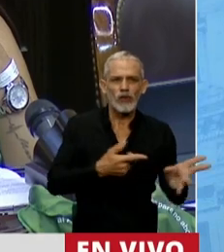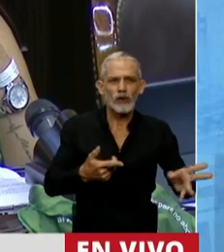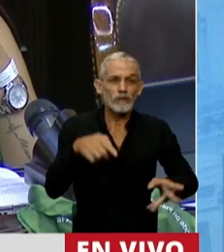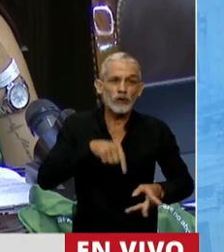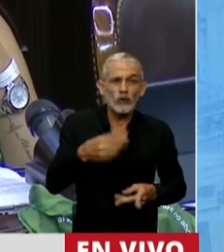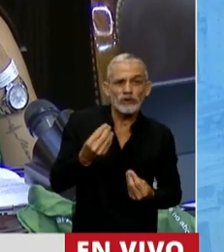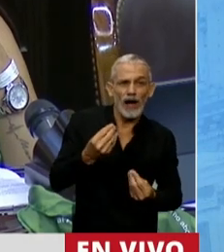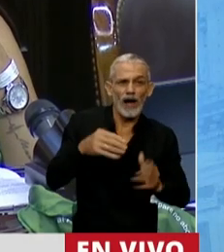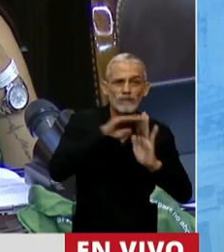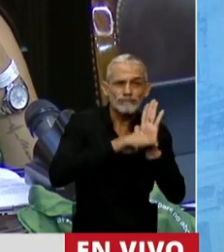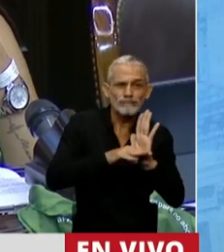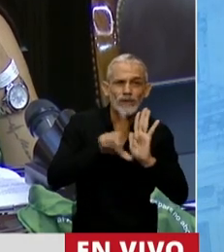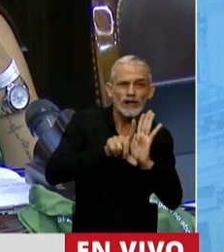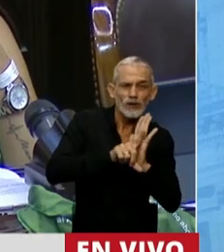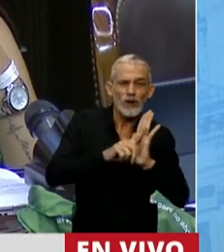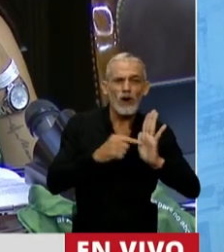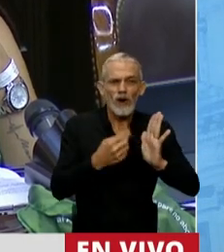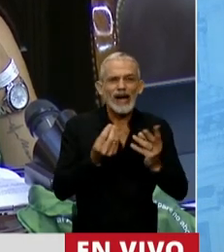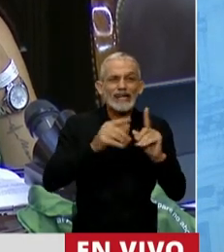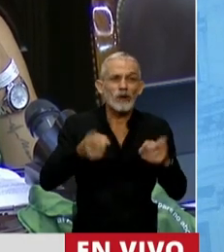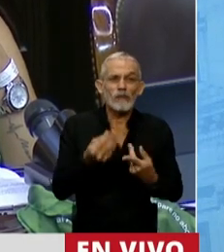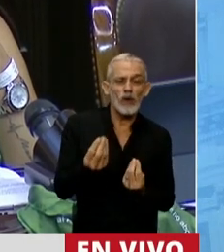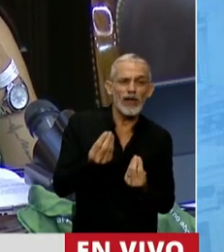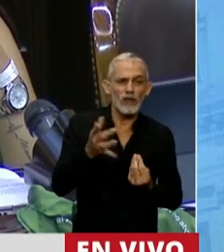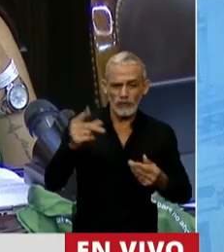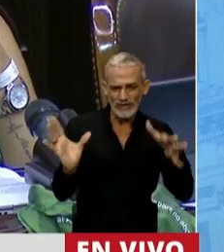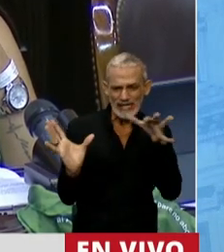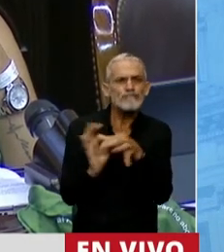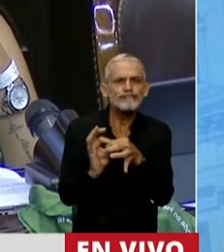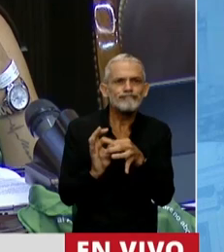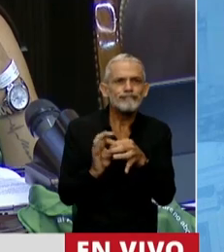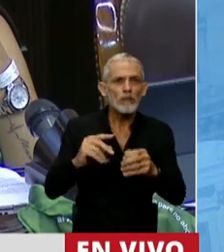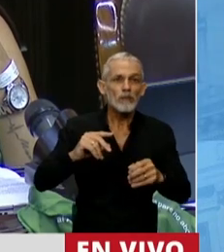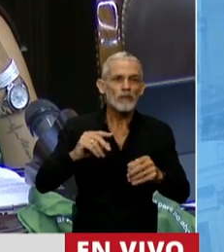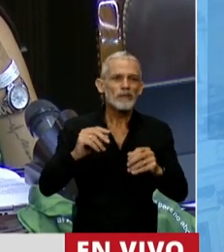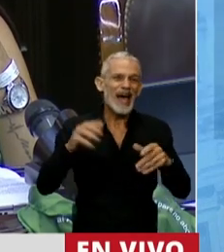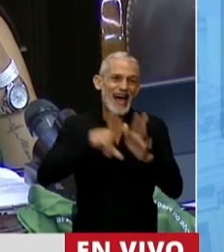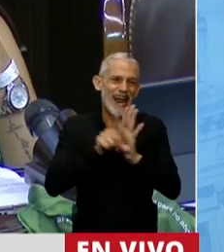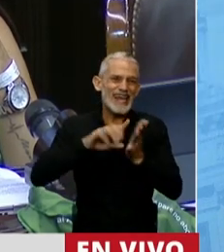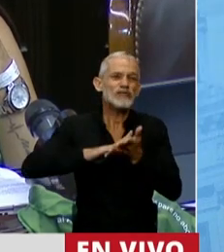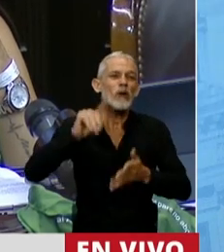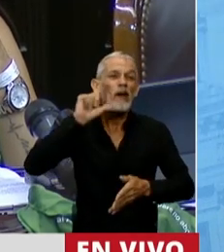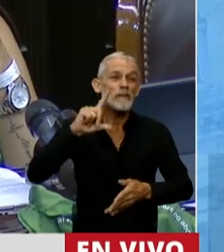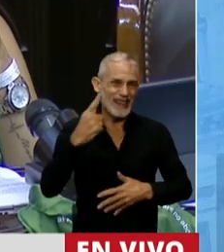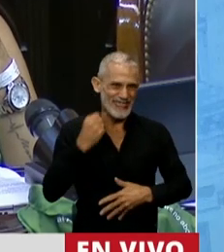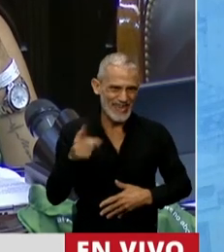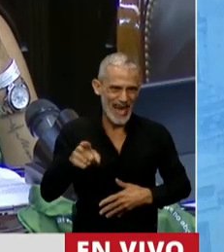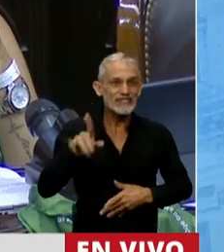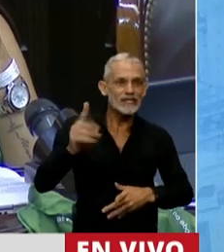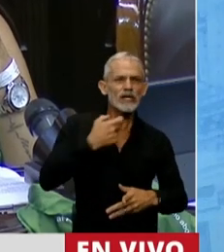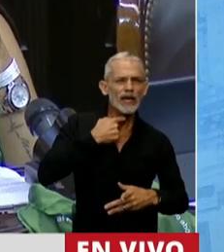esta misma norma que estamos tratando y de la que viene de la mano de los mil días, podamos, si se quiere